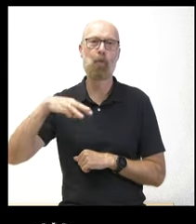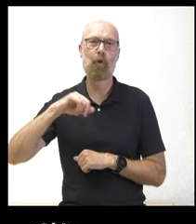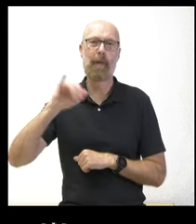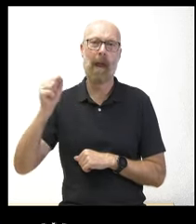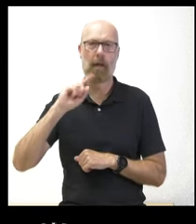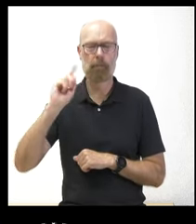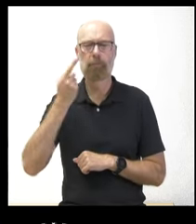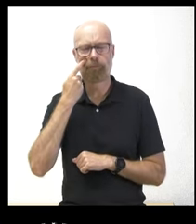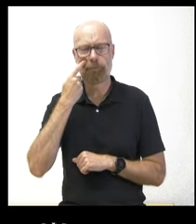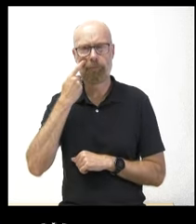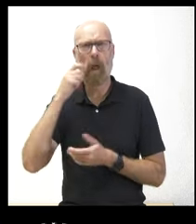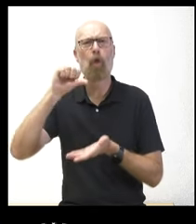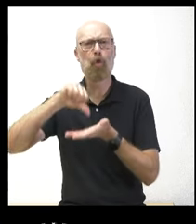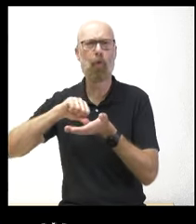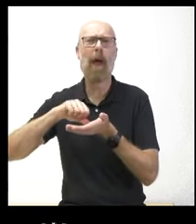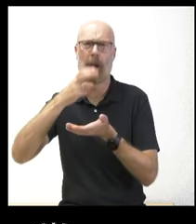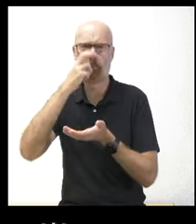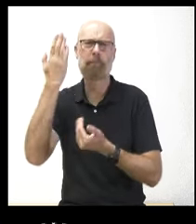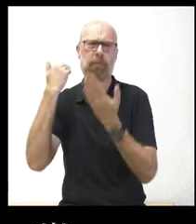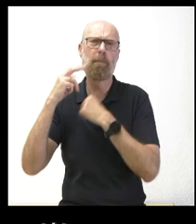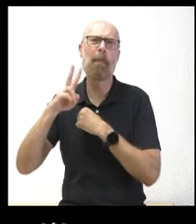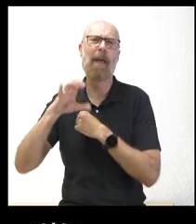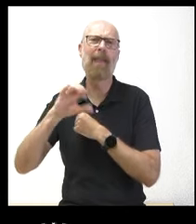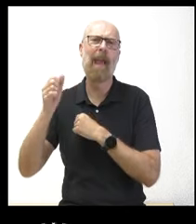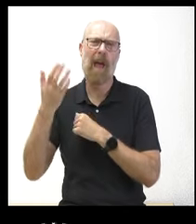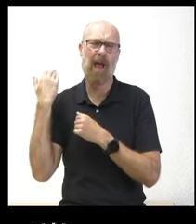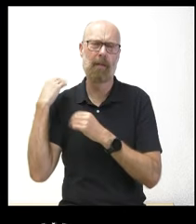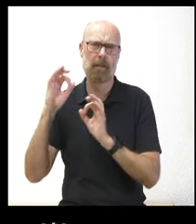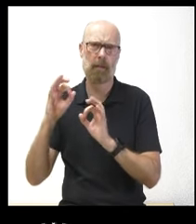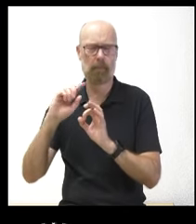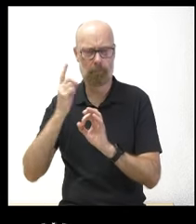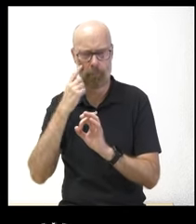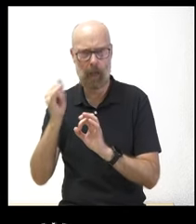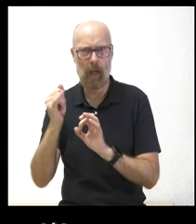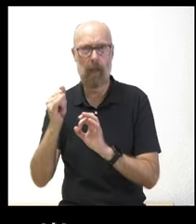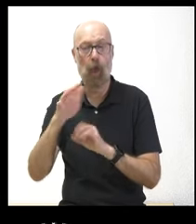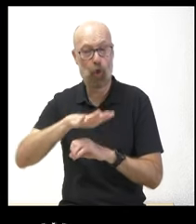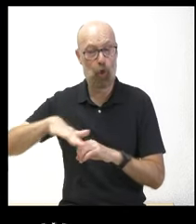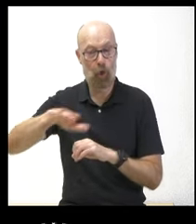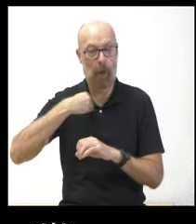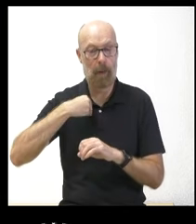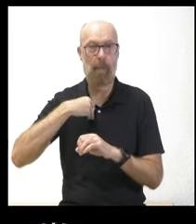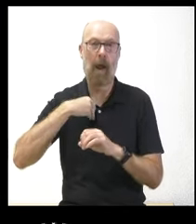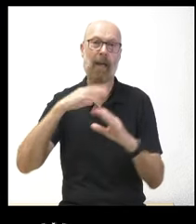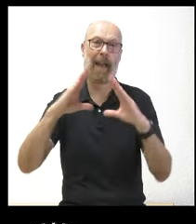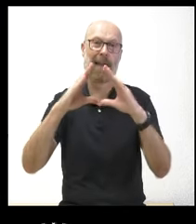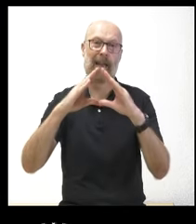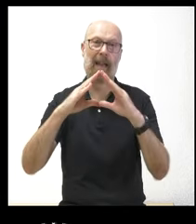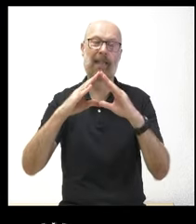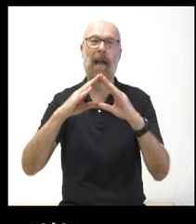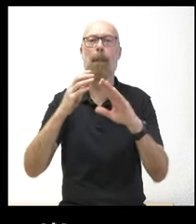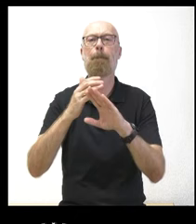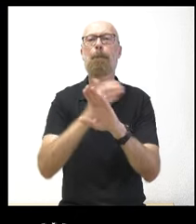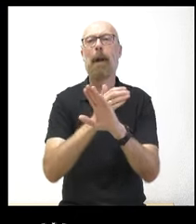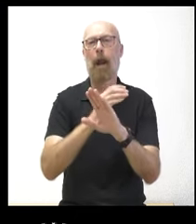importante ciudad basea precisamente en el cerro del Tormejón se encuentra además una ermita prerrománica que lleva 20